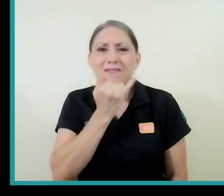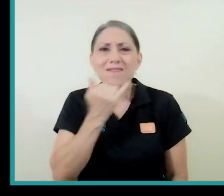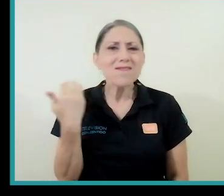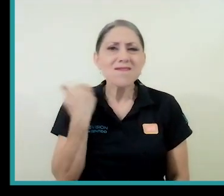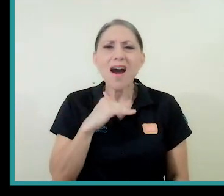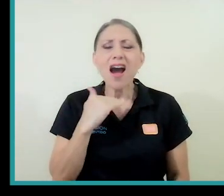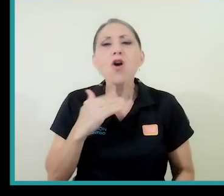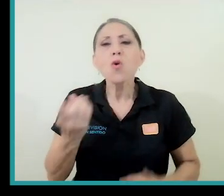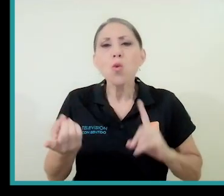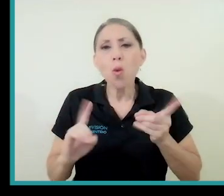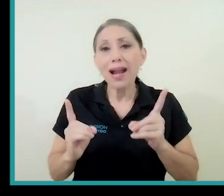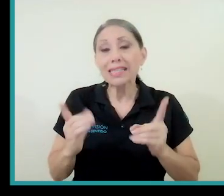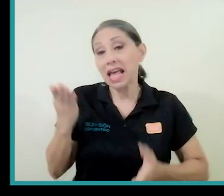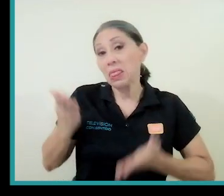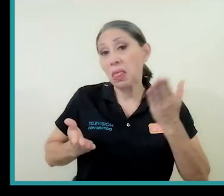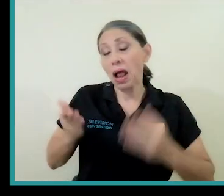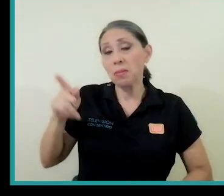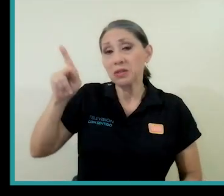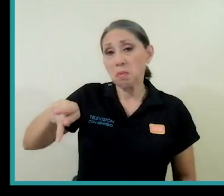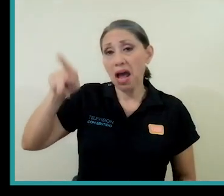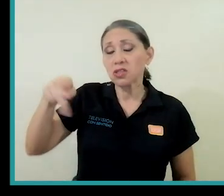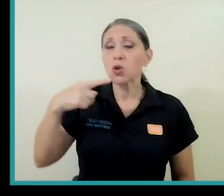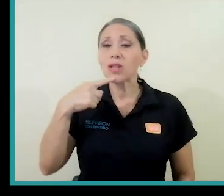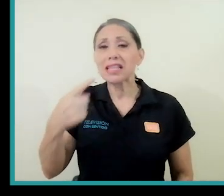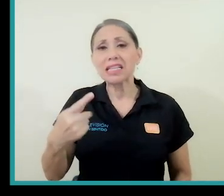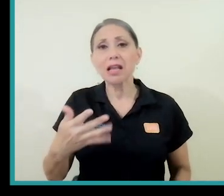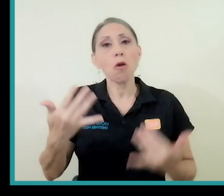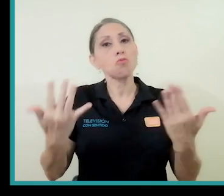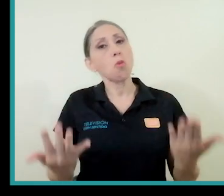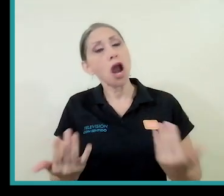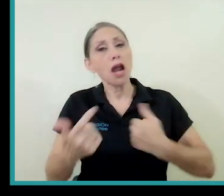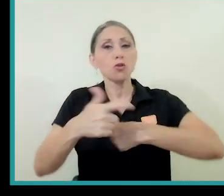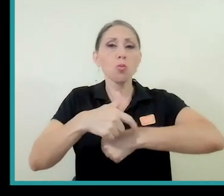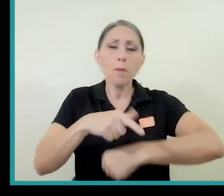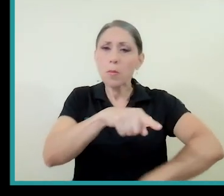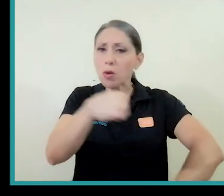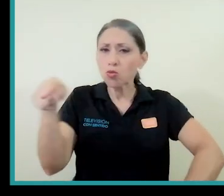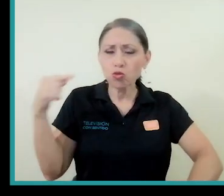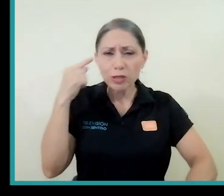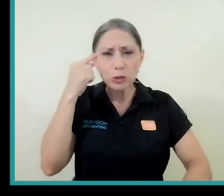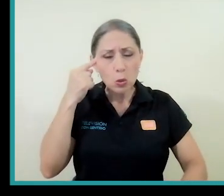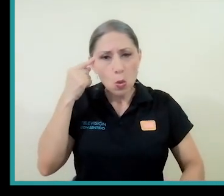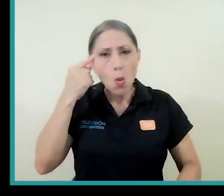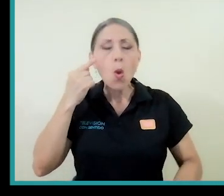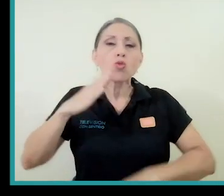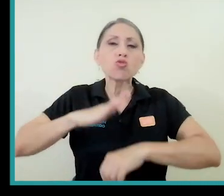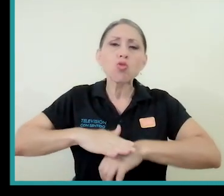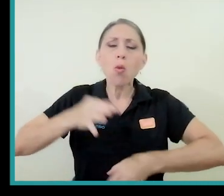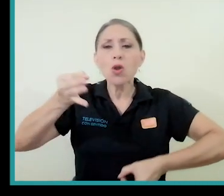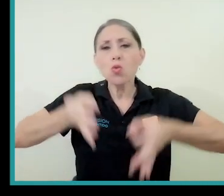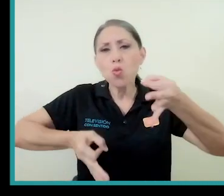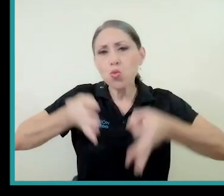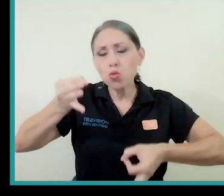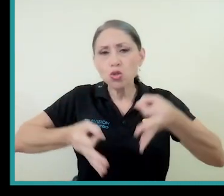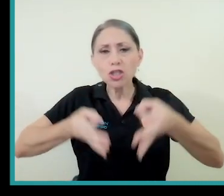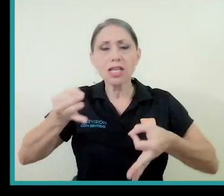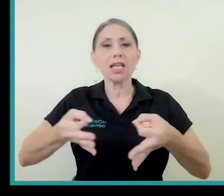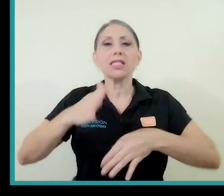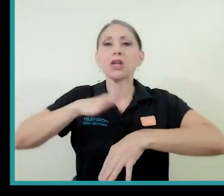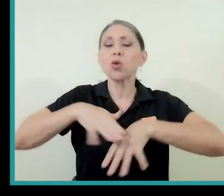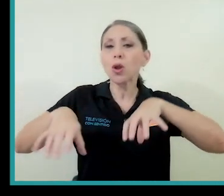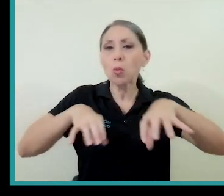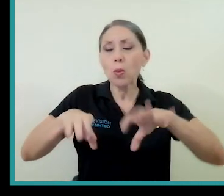son nuestras faltas? Un pastor podría decirnos, bueno, esto es un momento para la reflexión sobre la